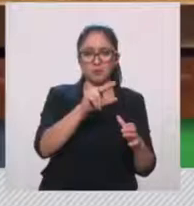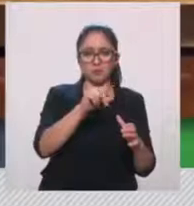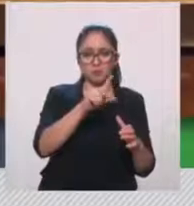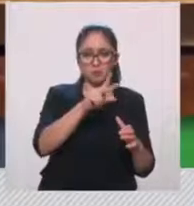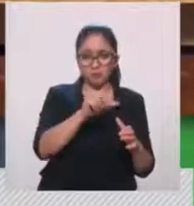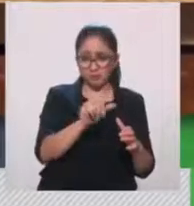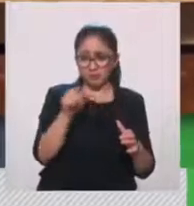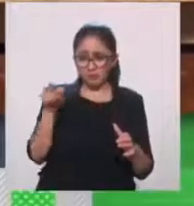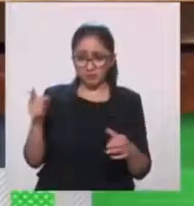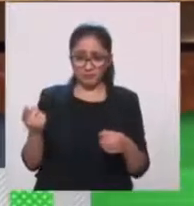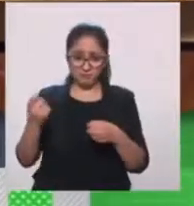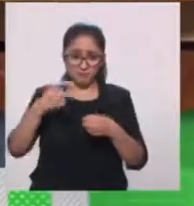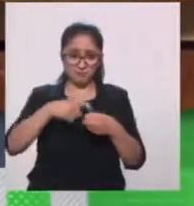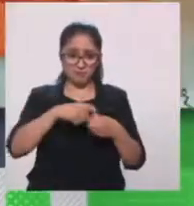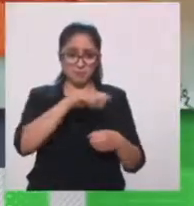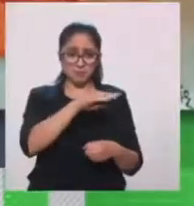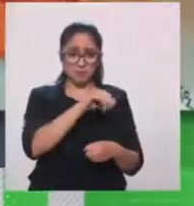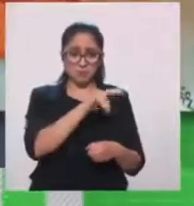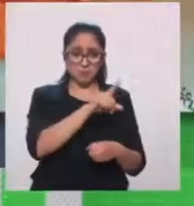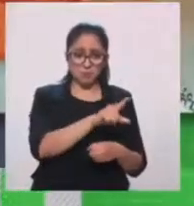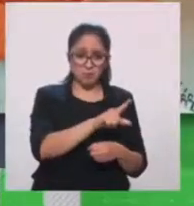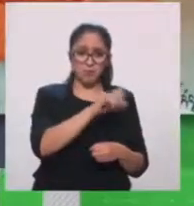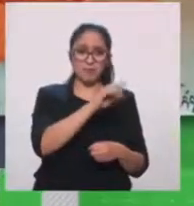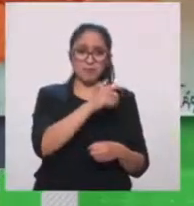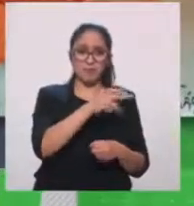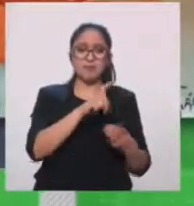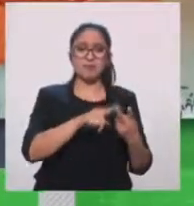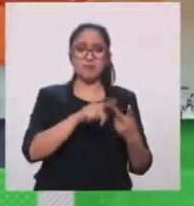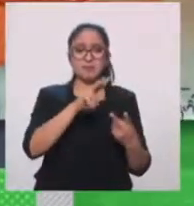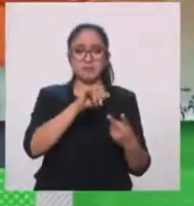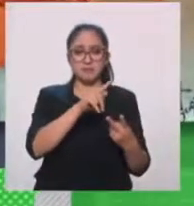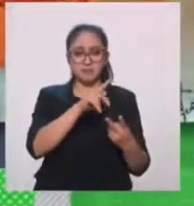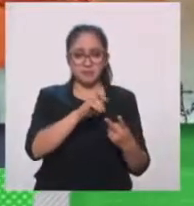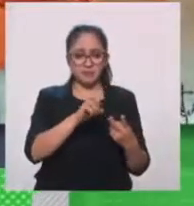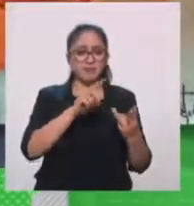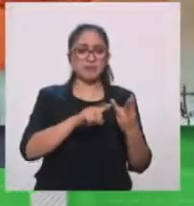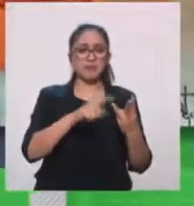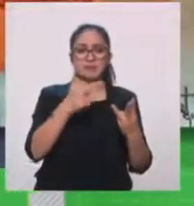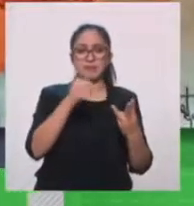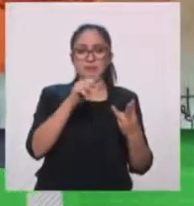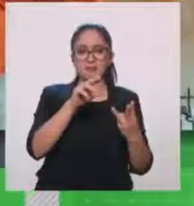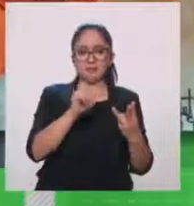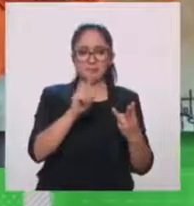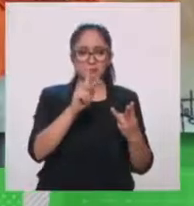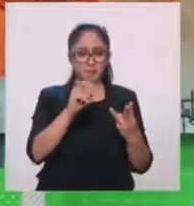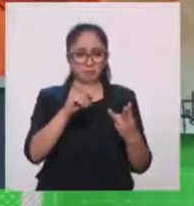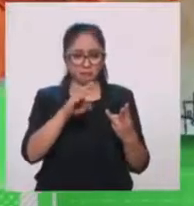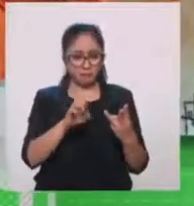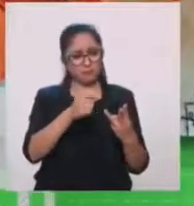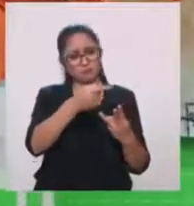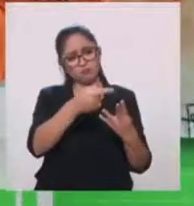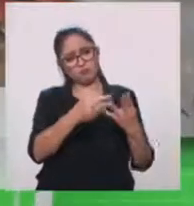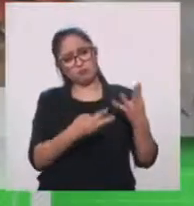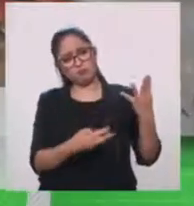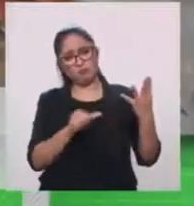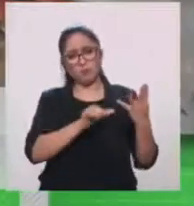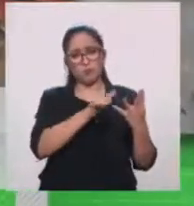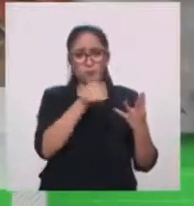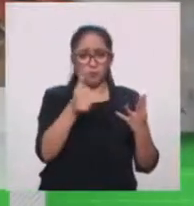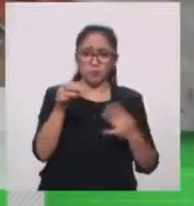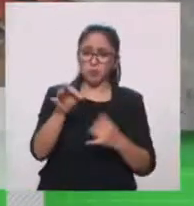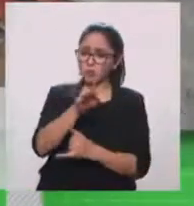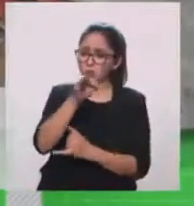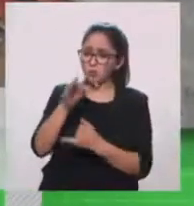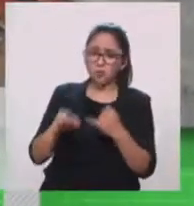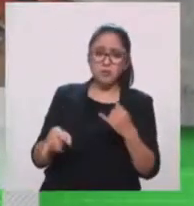Manuel Felguerés, junto con Vicente Rojo, Fernando García Ponce y muchos otros más, para terminar con los alumnos